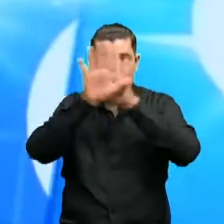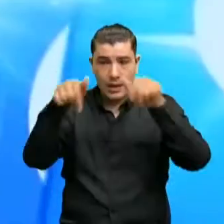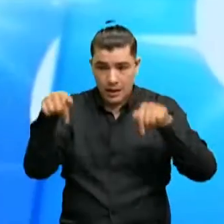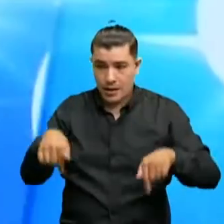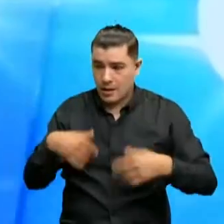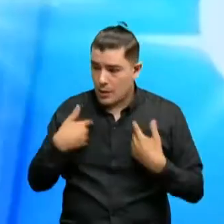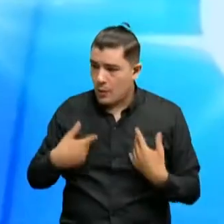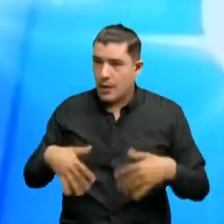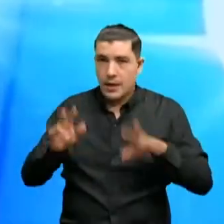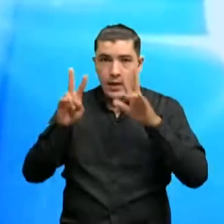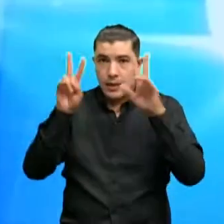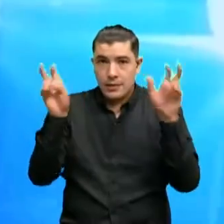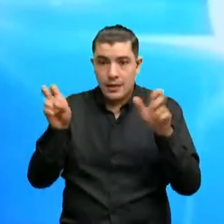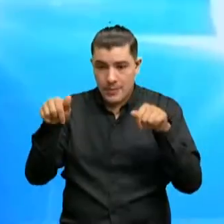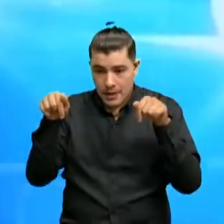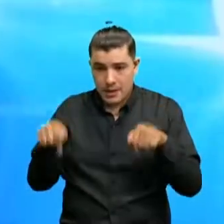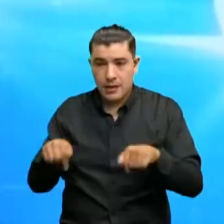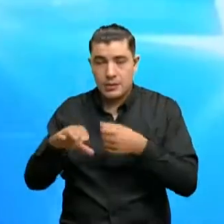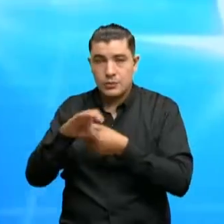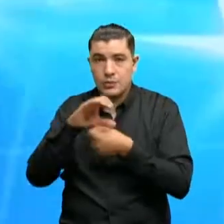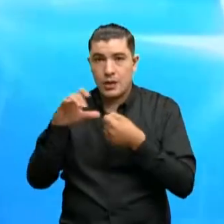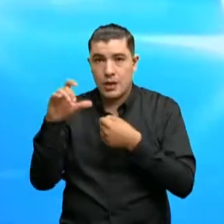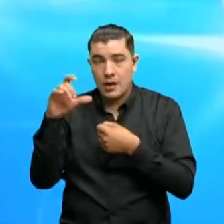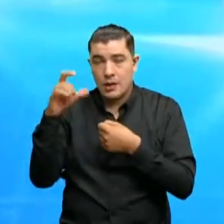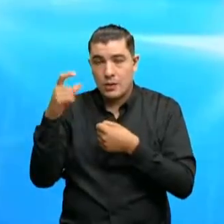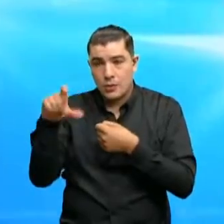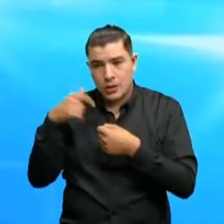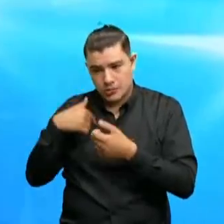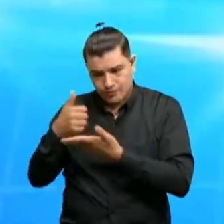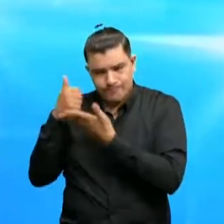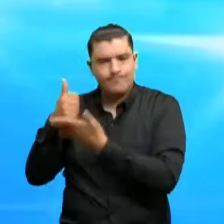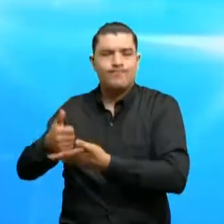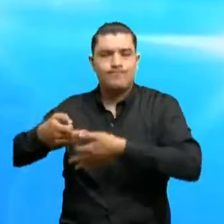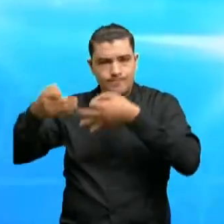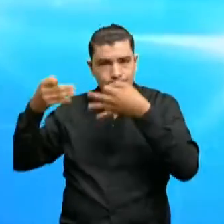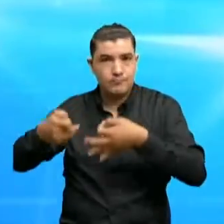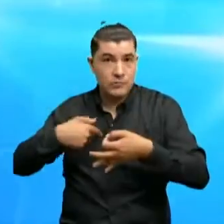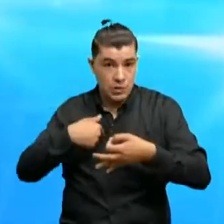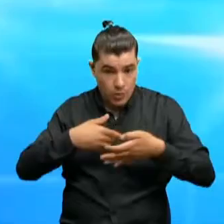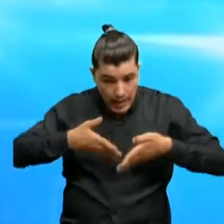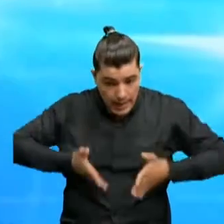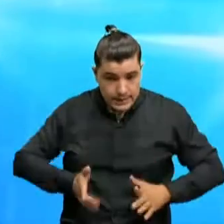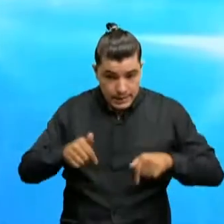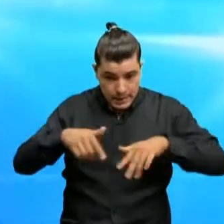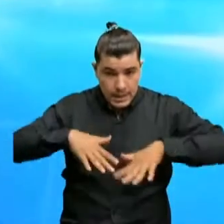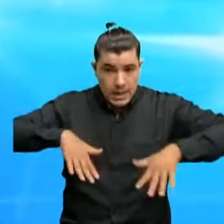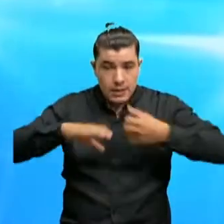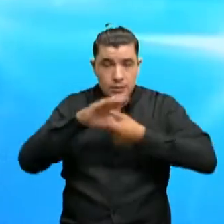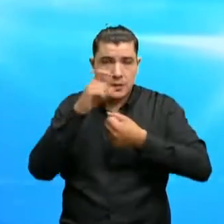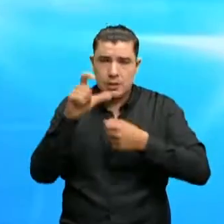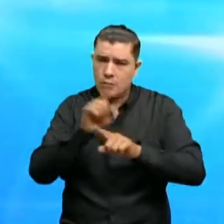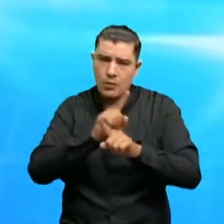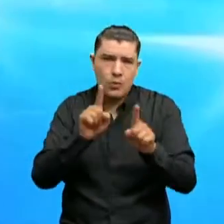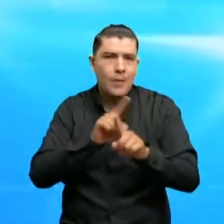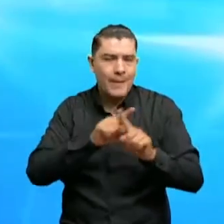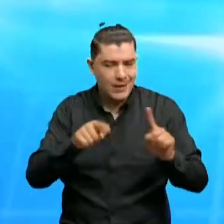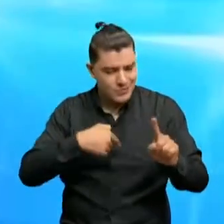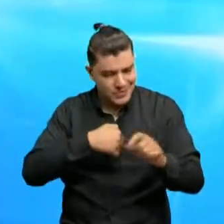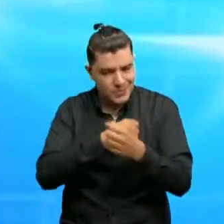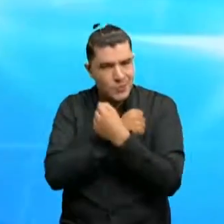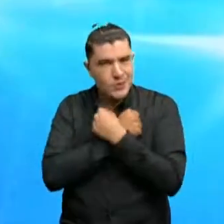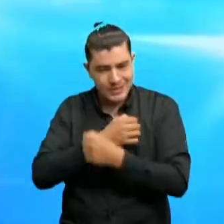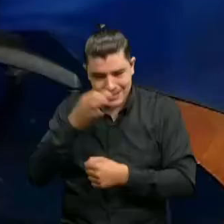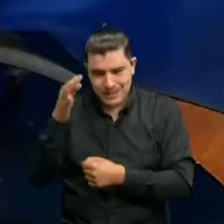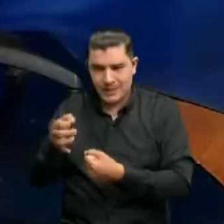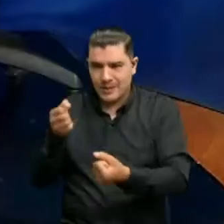ciudad. No tengo el honor de ser hijo de esta ciudad, pero tengo el honor de vivir en ella y la quiero mucho. Entonces, en cualquier cosa que yo pueda contribuir, siempre